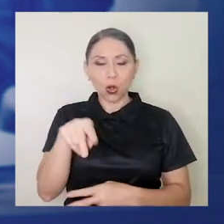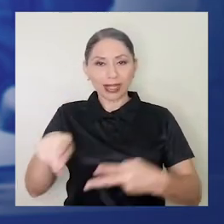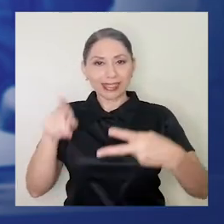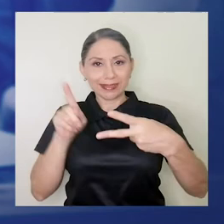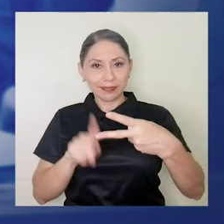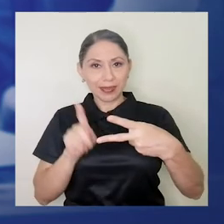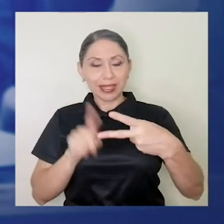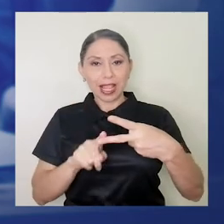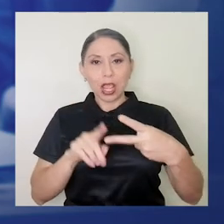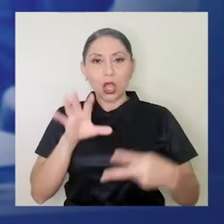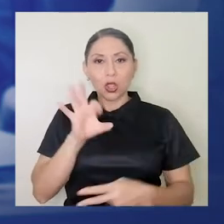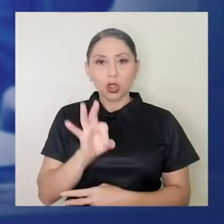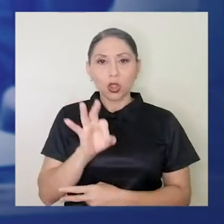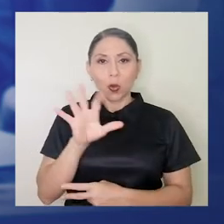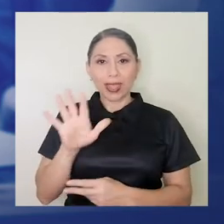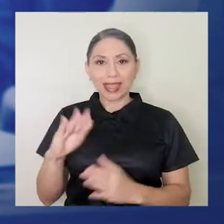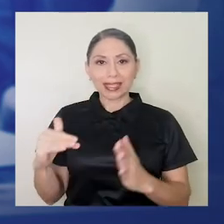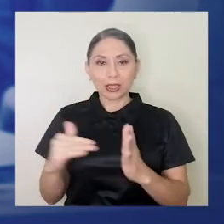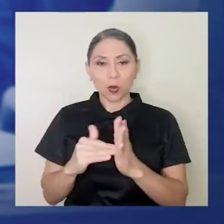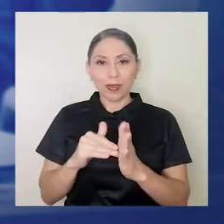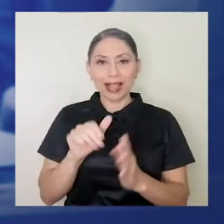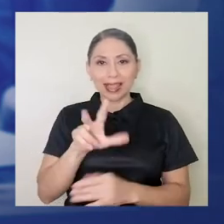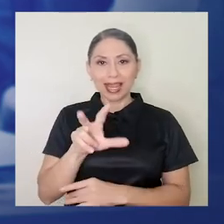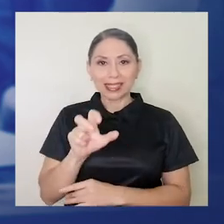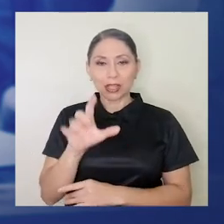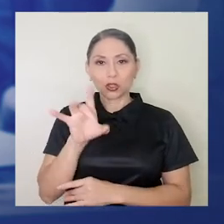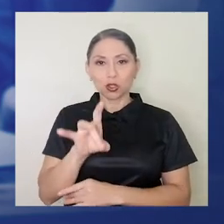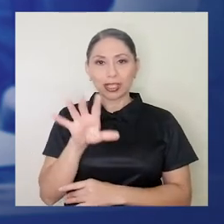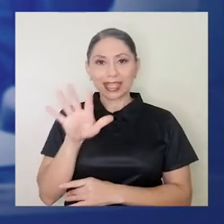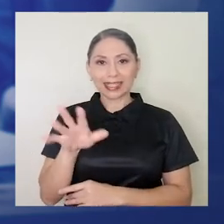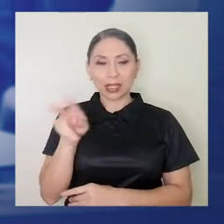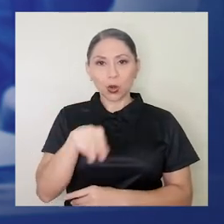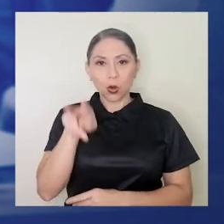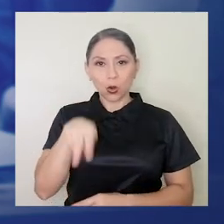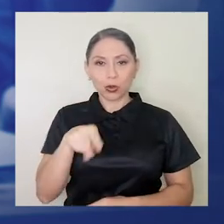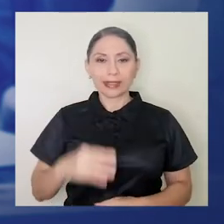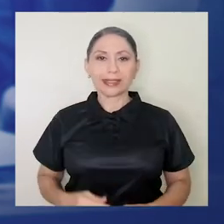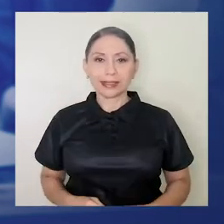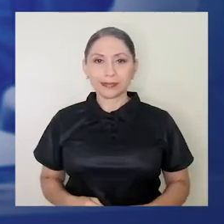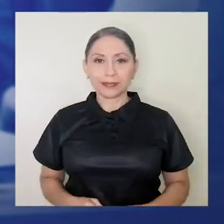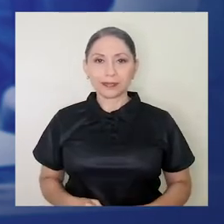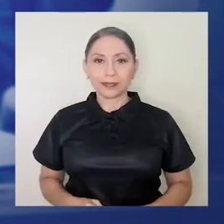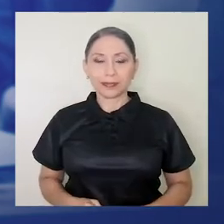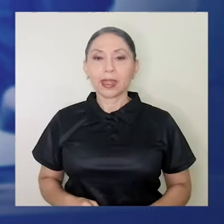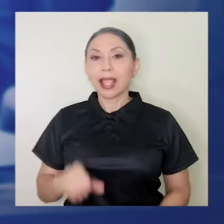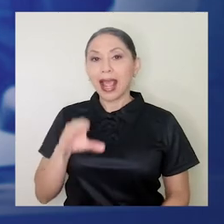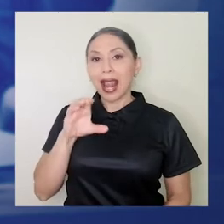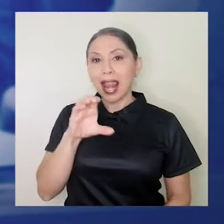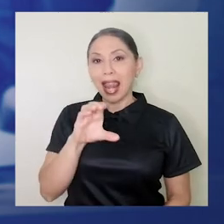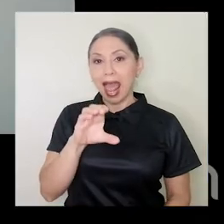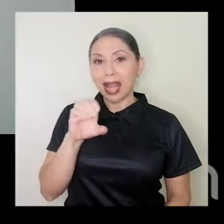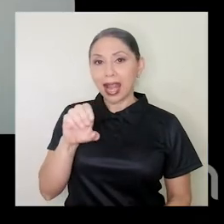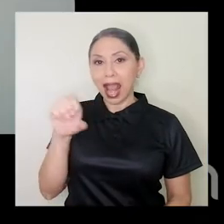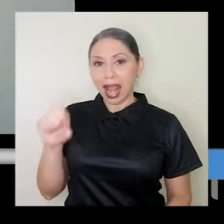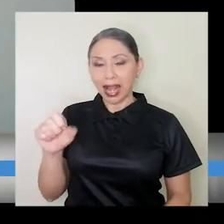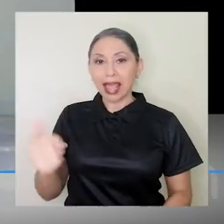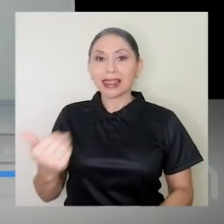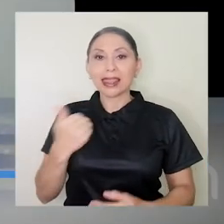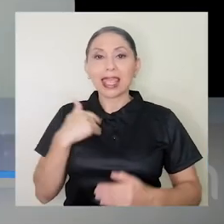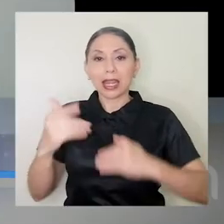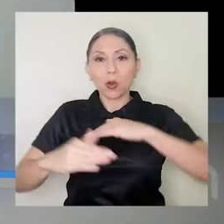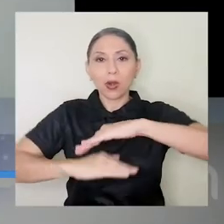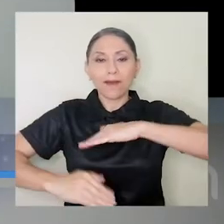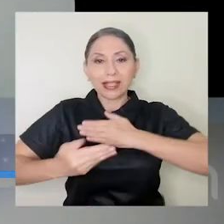y la segunda 95.385 colones. La caja tiene una base